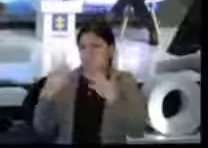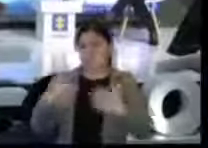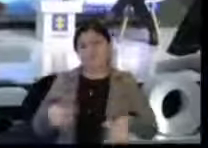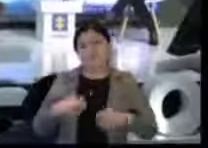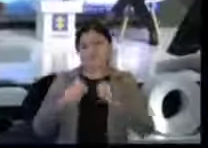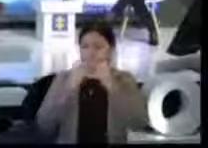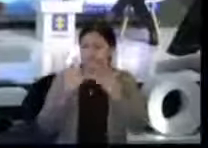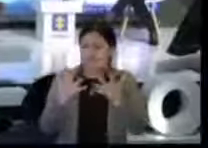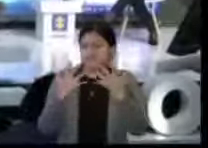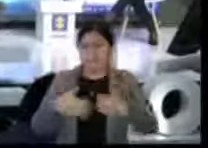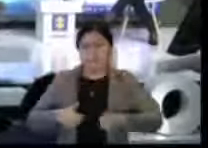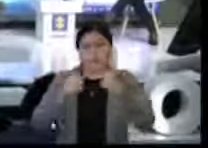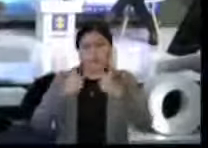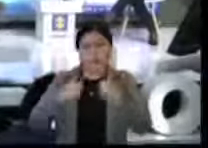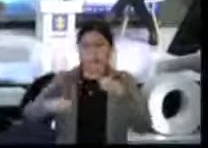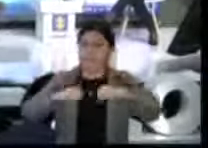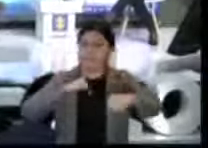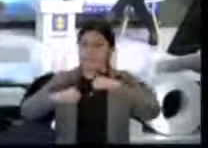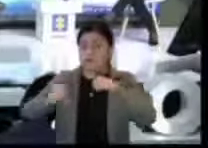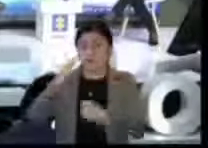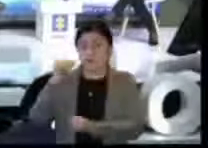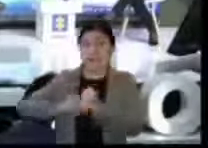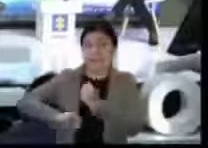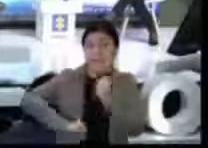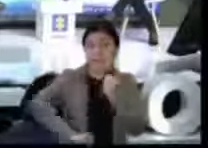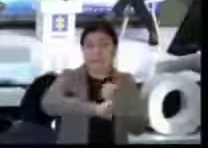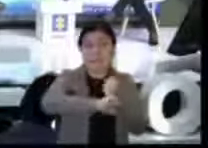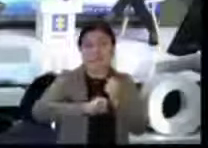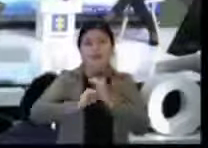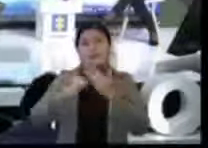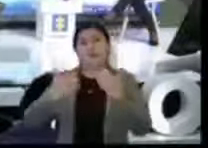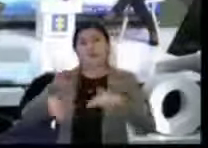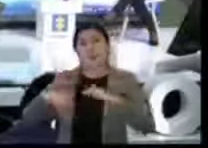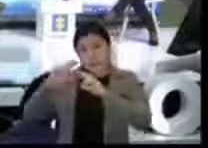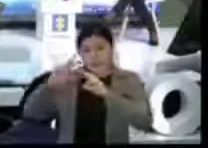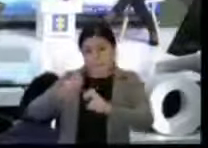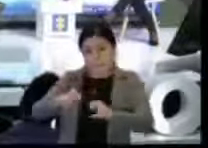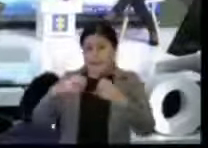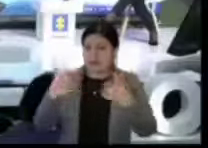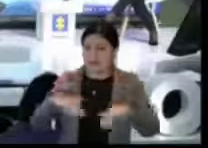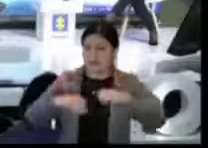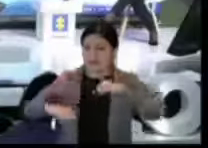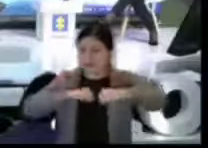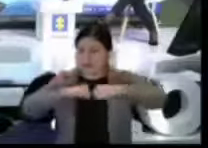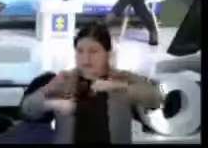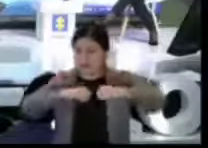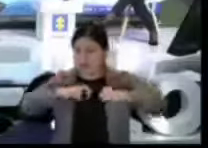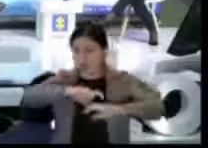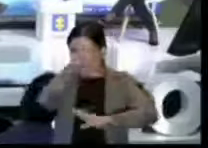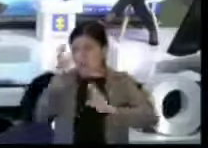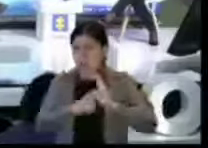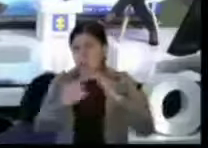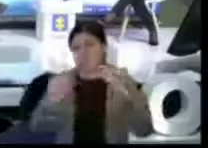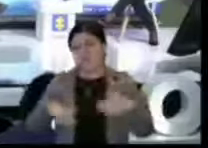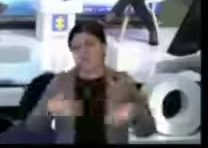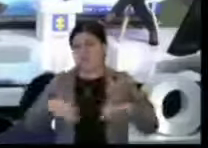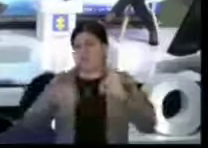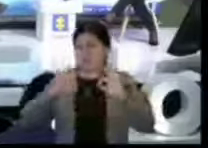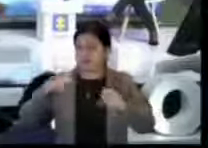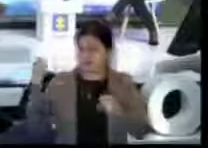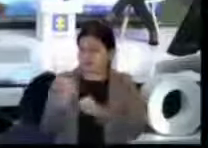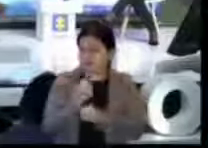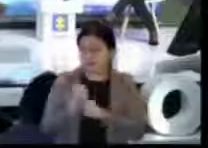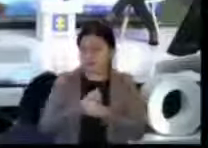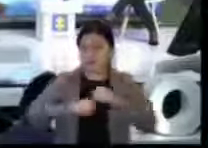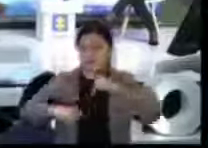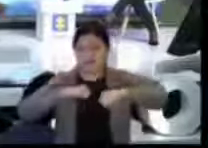investigación no se hubiera abordado y abarcado de la manera como se abarcó si no hubiéramos trabajado como hemos